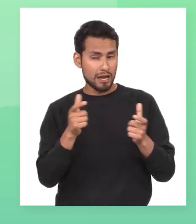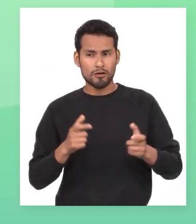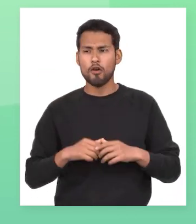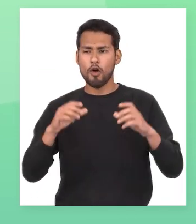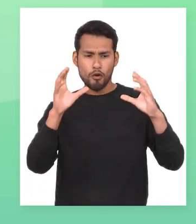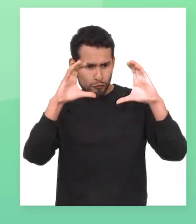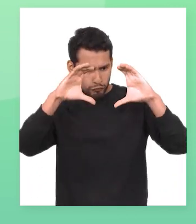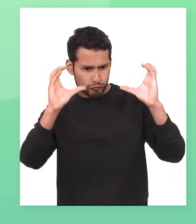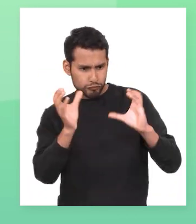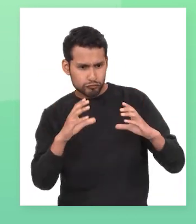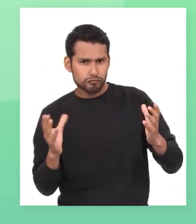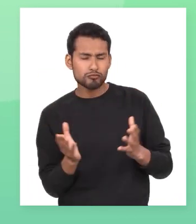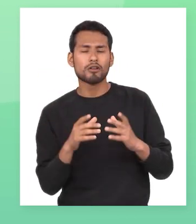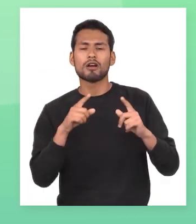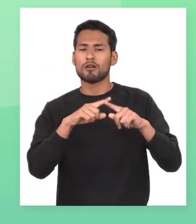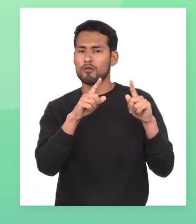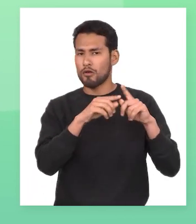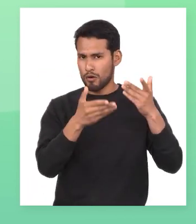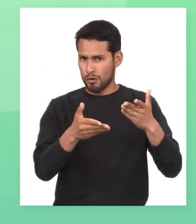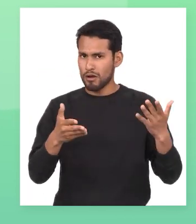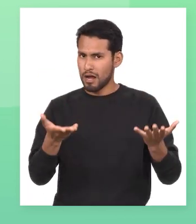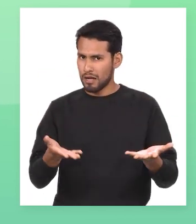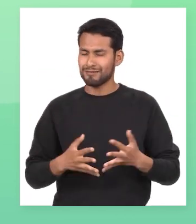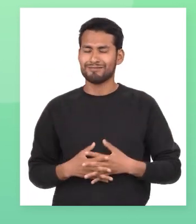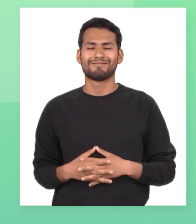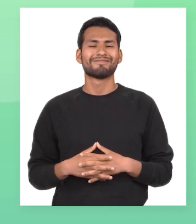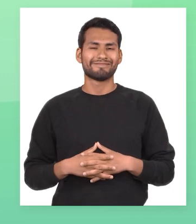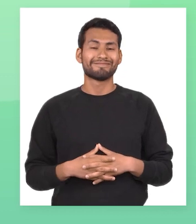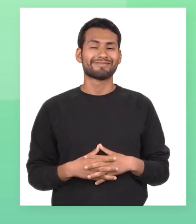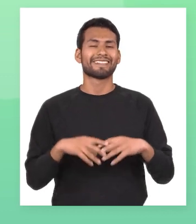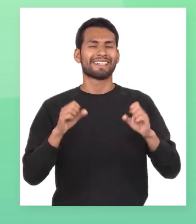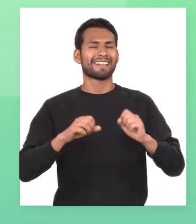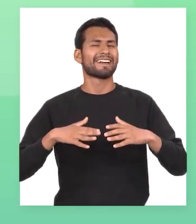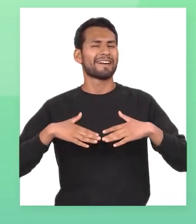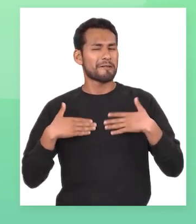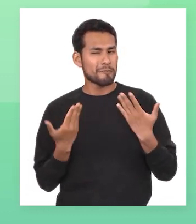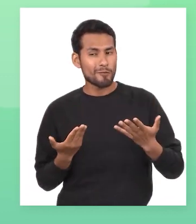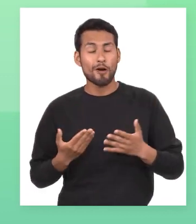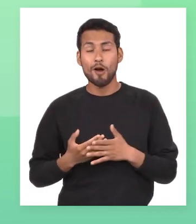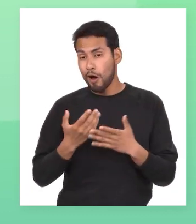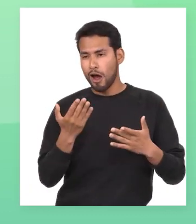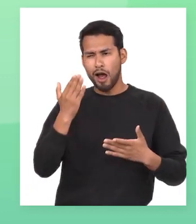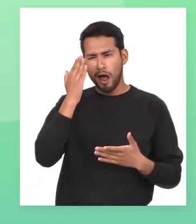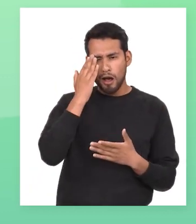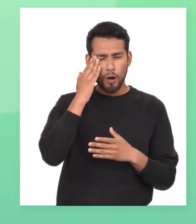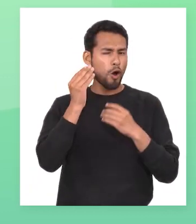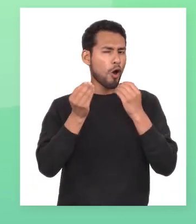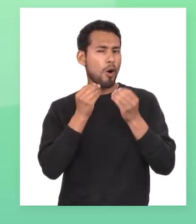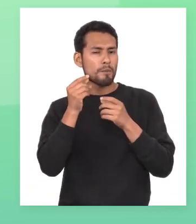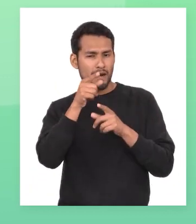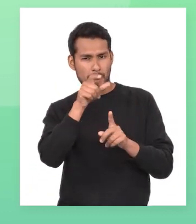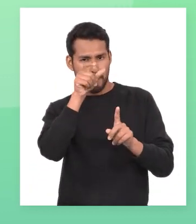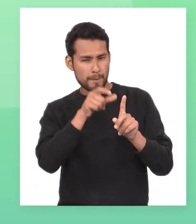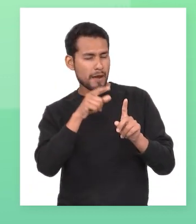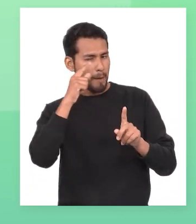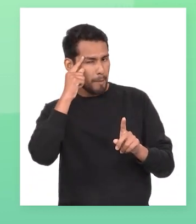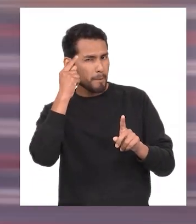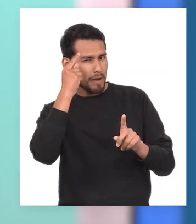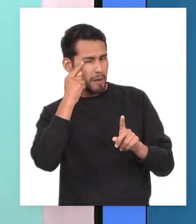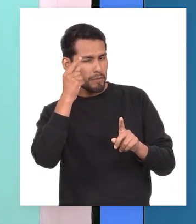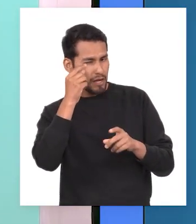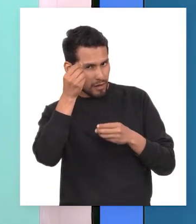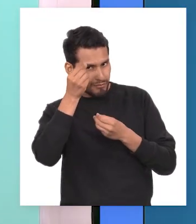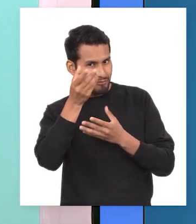o formas de los objetos que allí se encuentran De esta forma también se puede dar una noción de cómo piensa el emisor